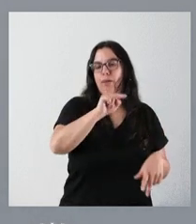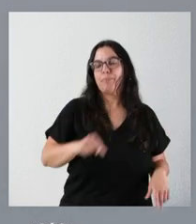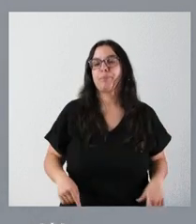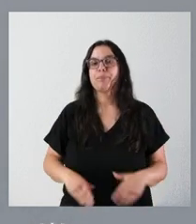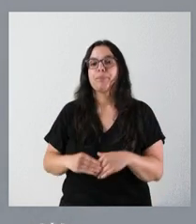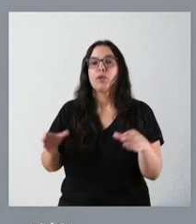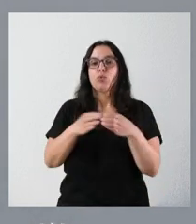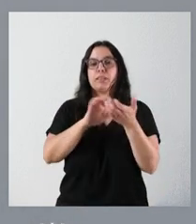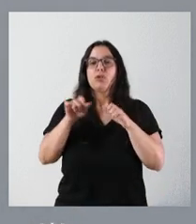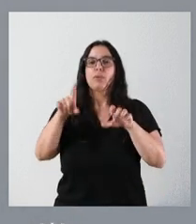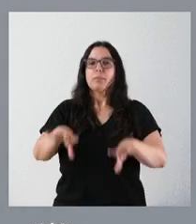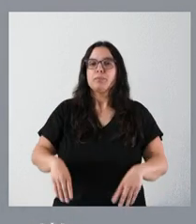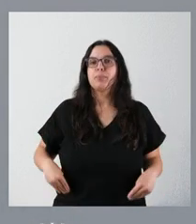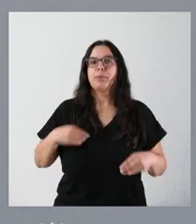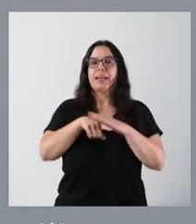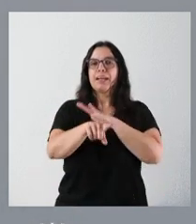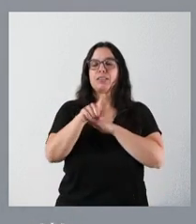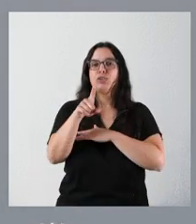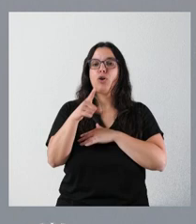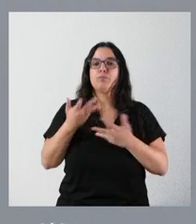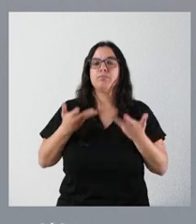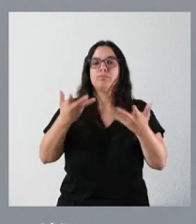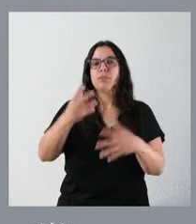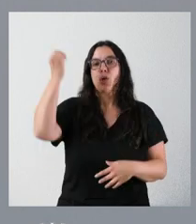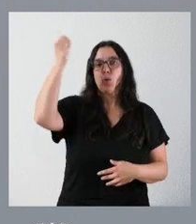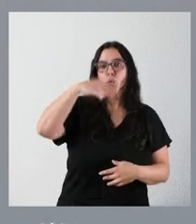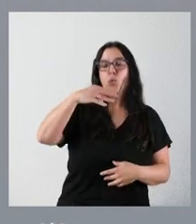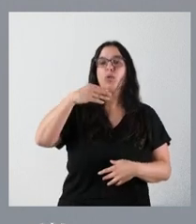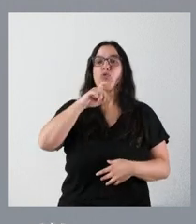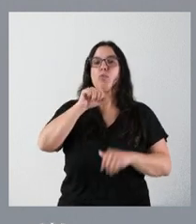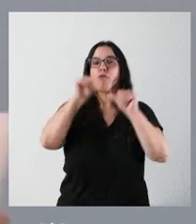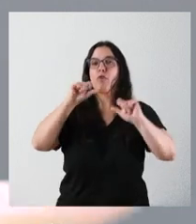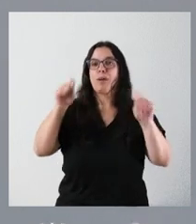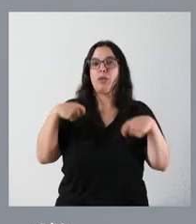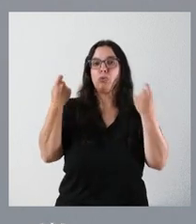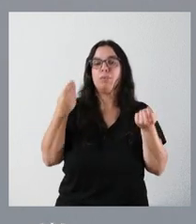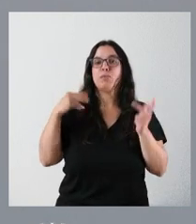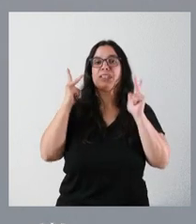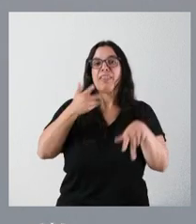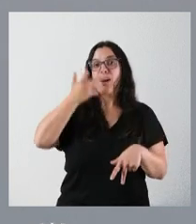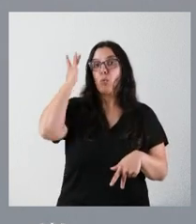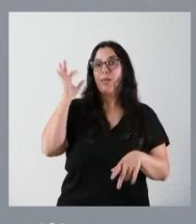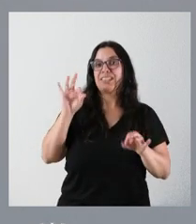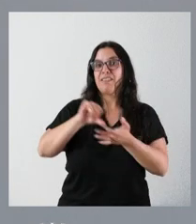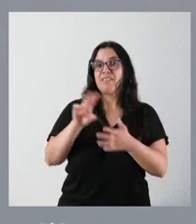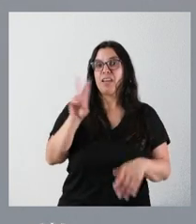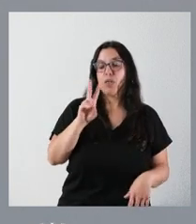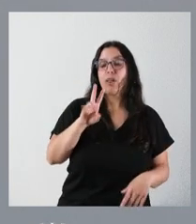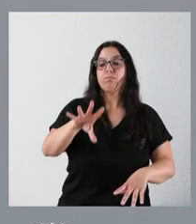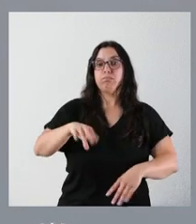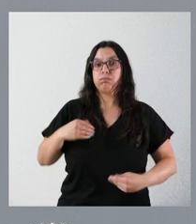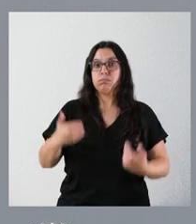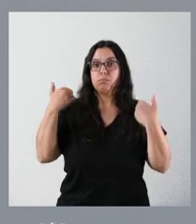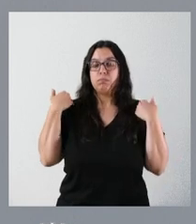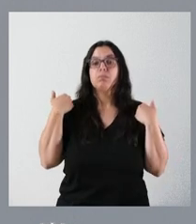Junta asume la gestión del suministro térmico de biomasa en la residencia de La Rubia, en Valladolid, y esta asunción de ese suministro